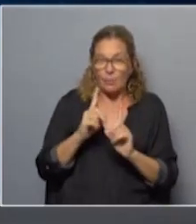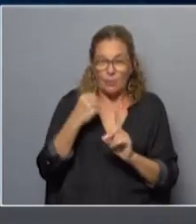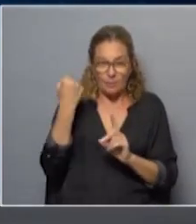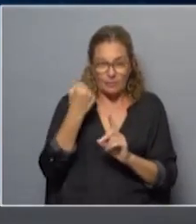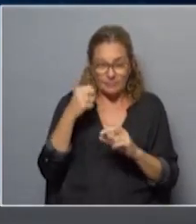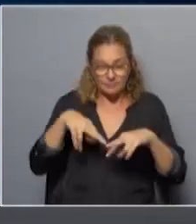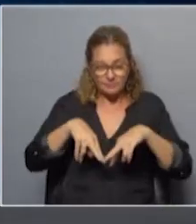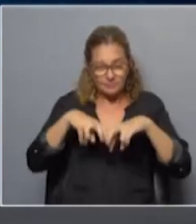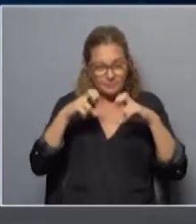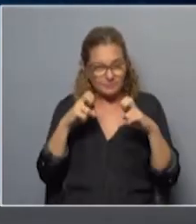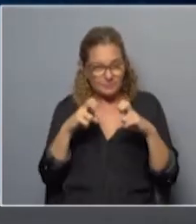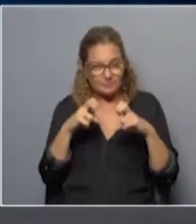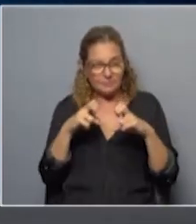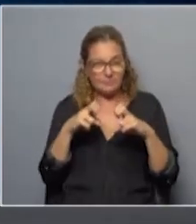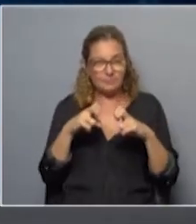análisis.